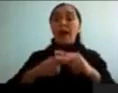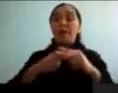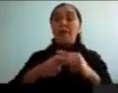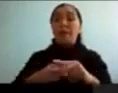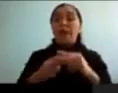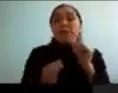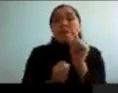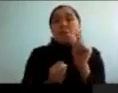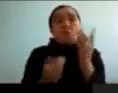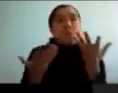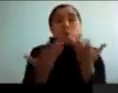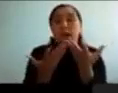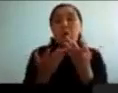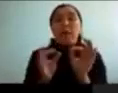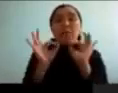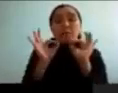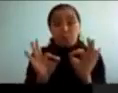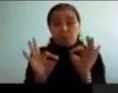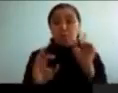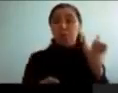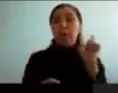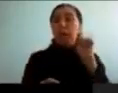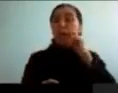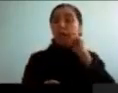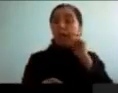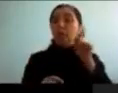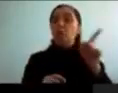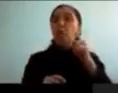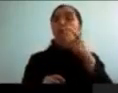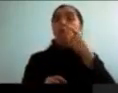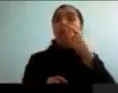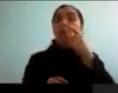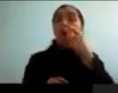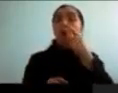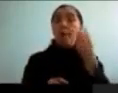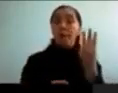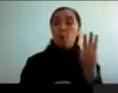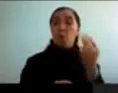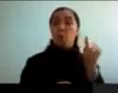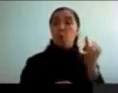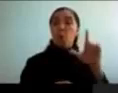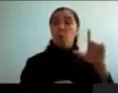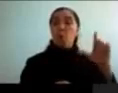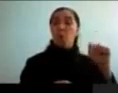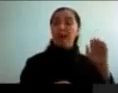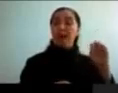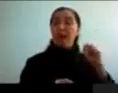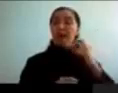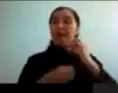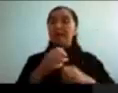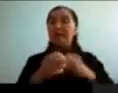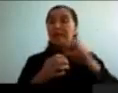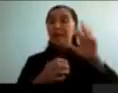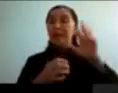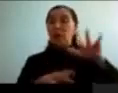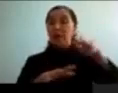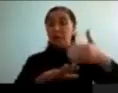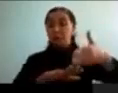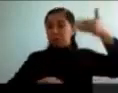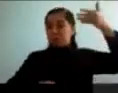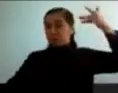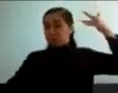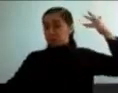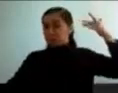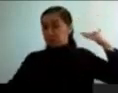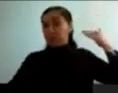objetiva. Esta es una definición que hizo William James ya en el siglo XIX, que es bastante interesante, porque es bien